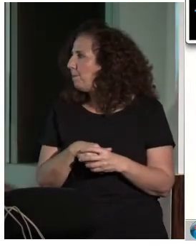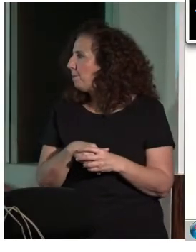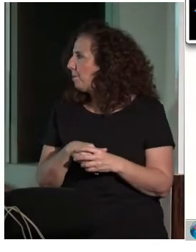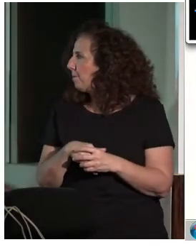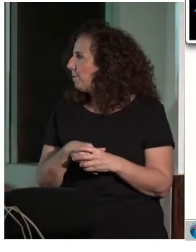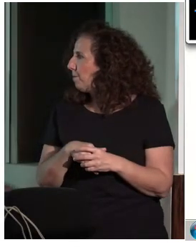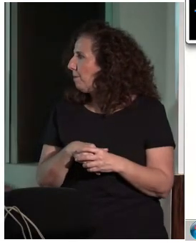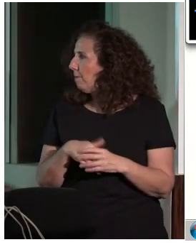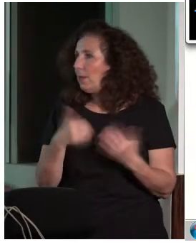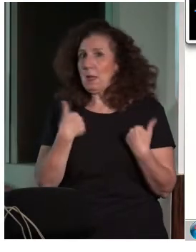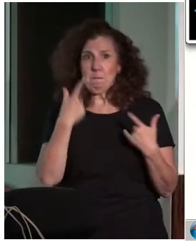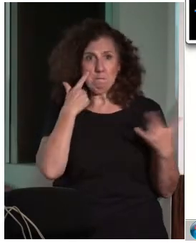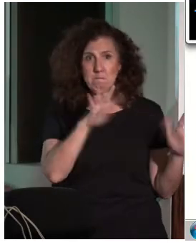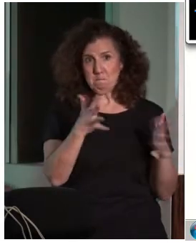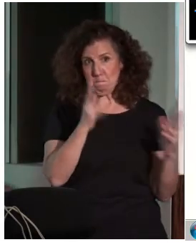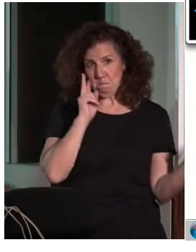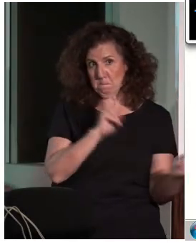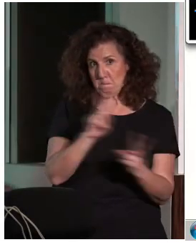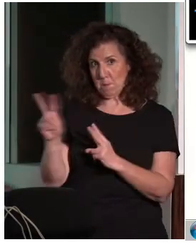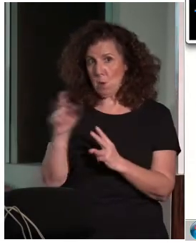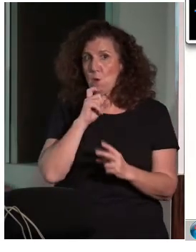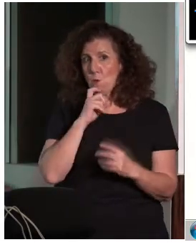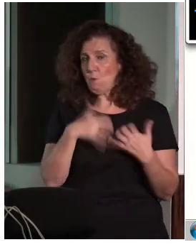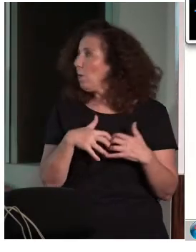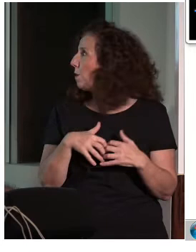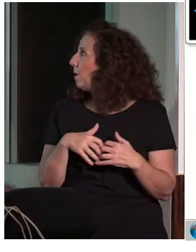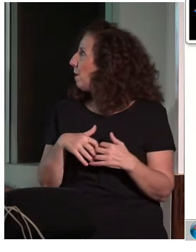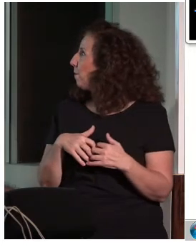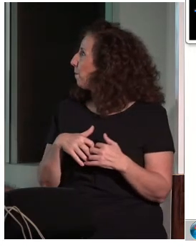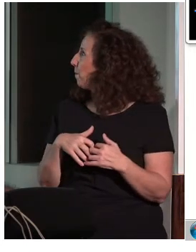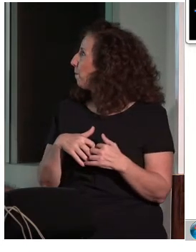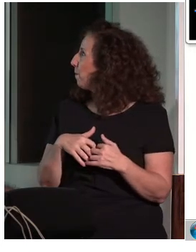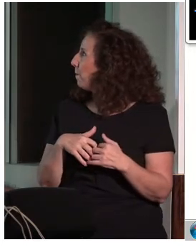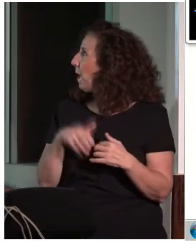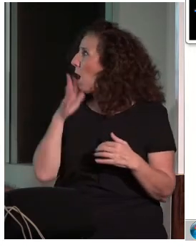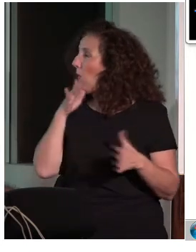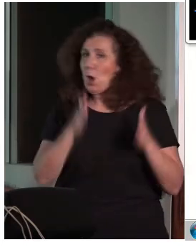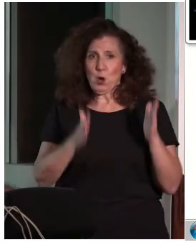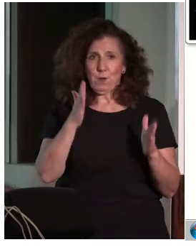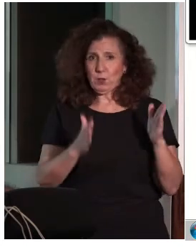Os habéis hecho una idea de cómo podría funcionar. Y os voy a poner la paca que es muy simpática y ya termino.